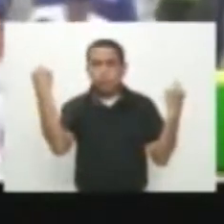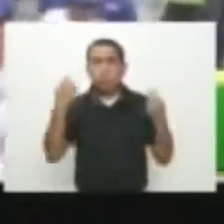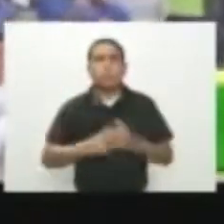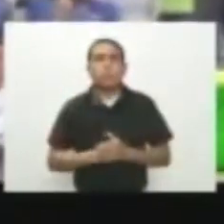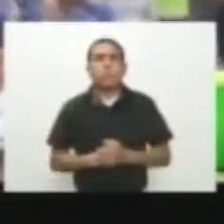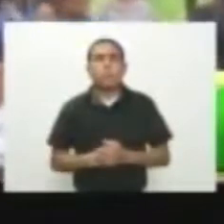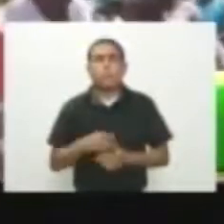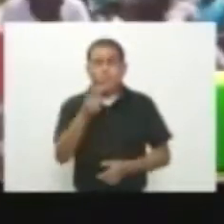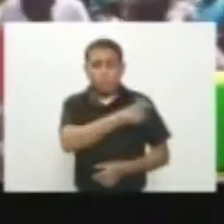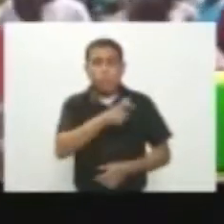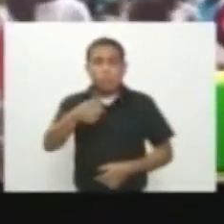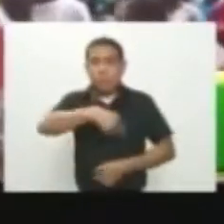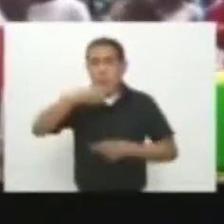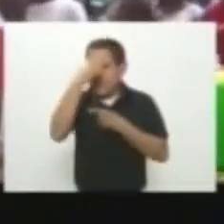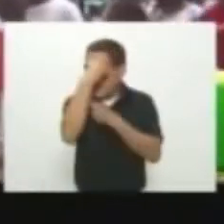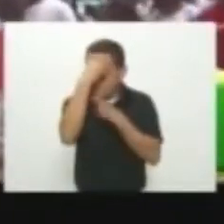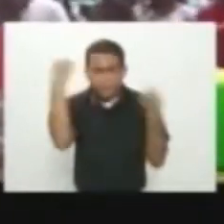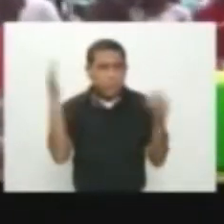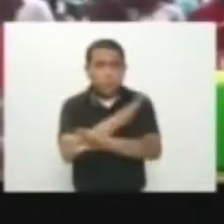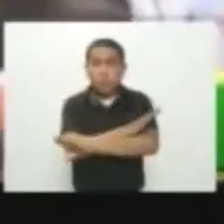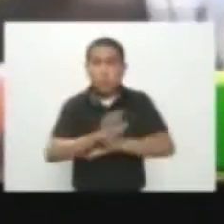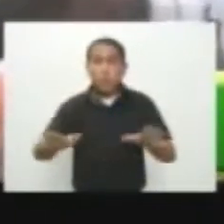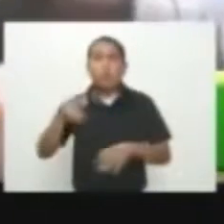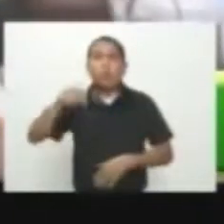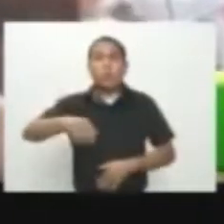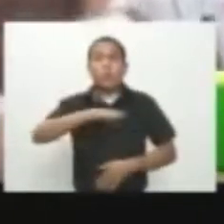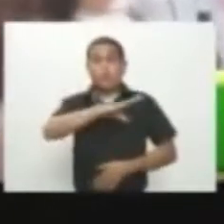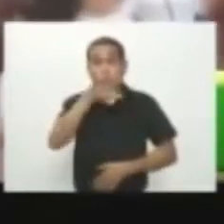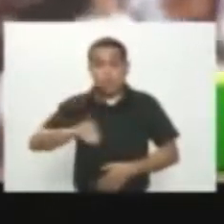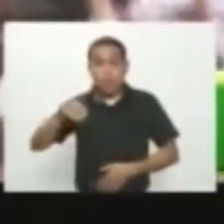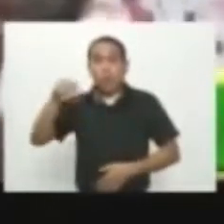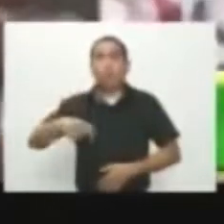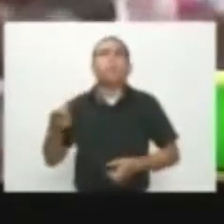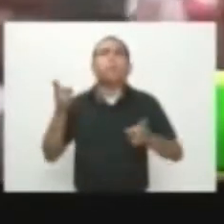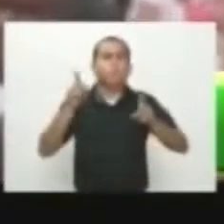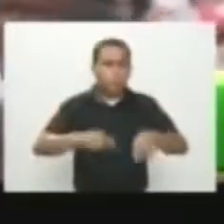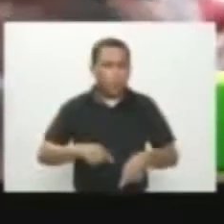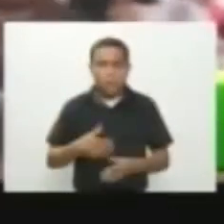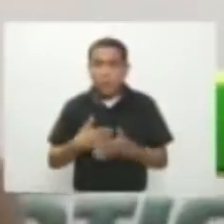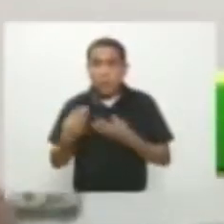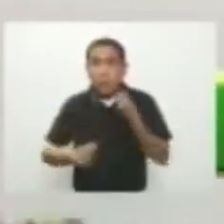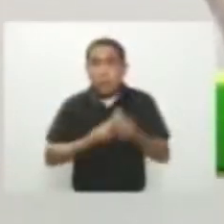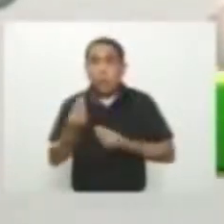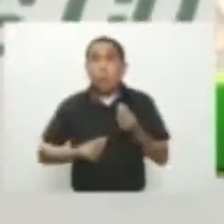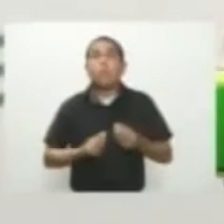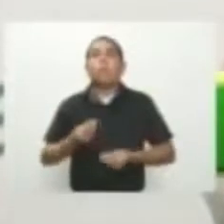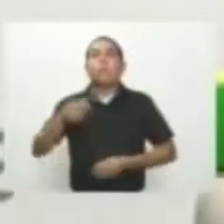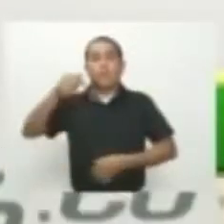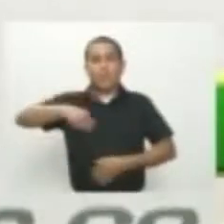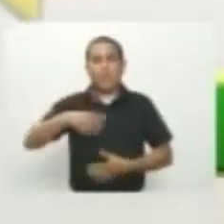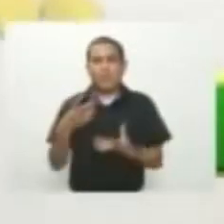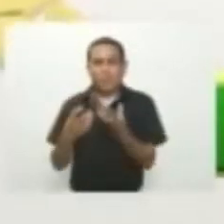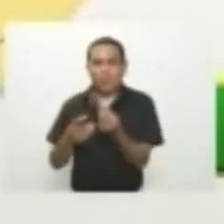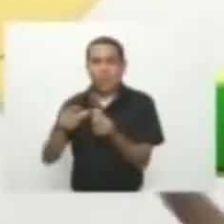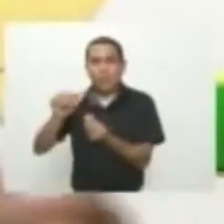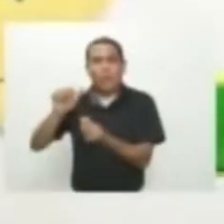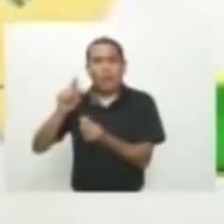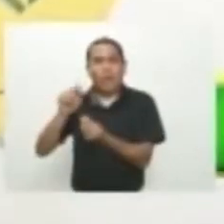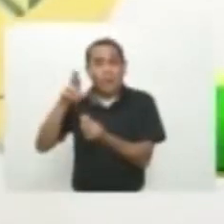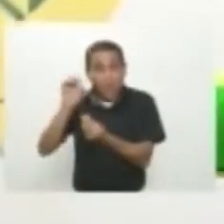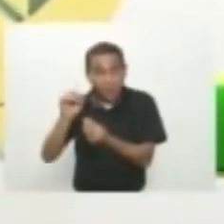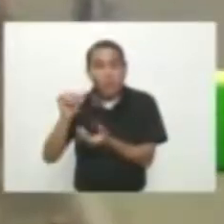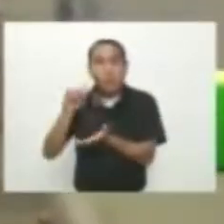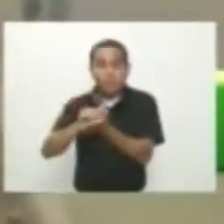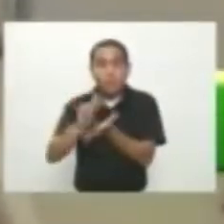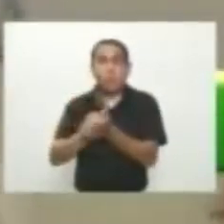estatal colmó la paciencia de los habitantes La región caribe no escapó al clamor Por eso la comunidad afrodirigentes sindicales y cívicos